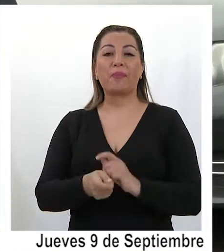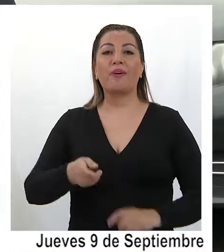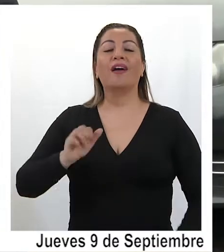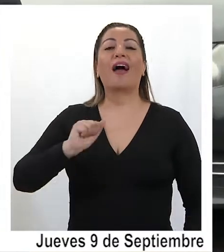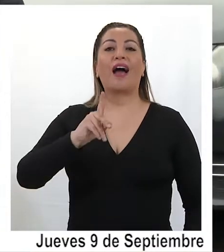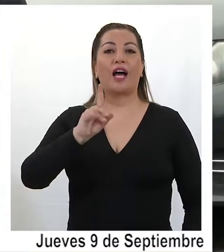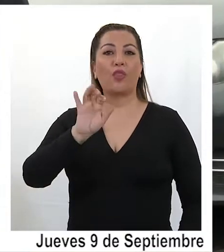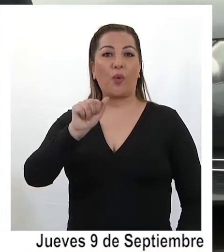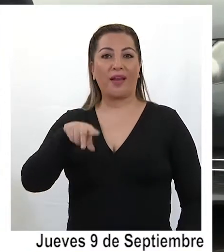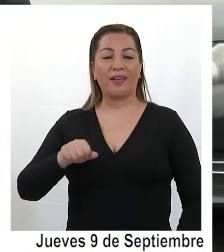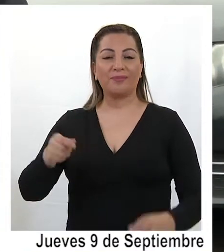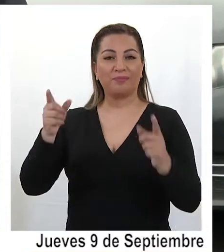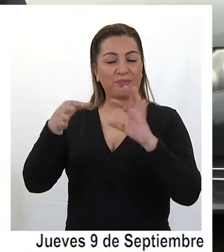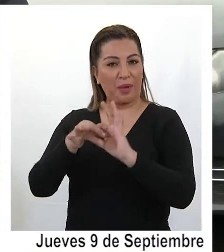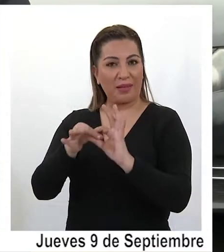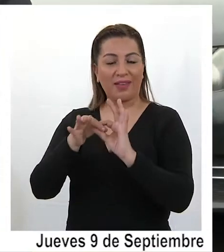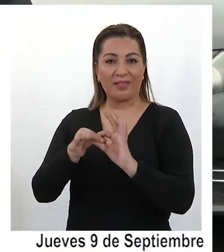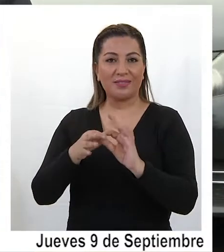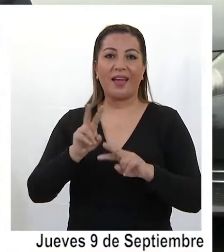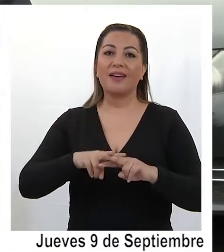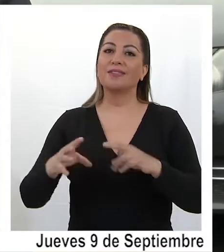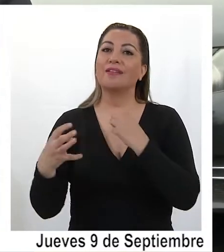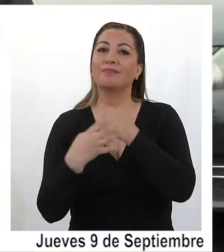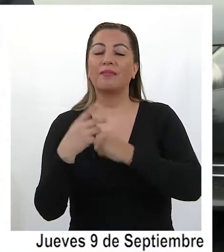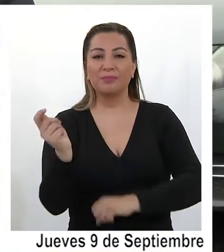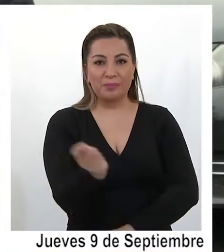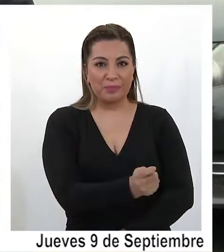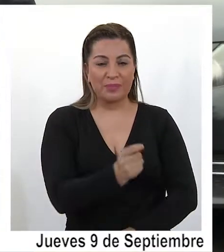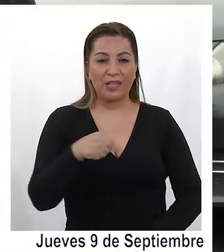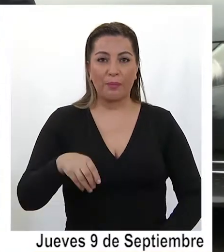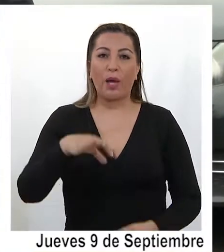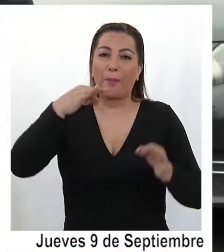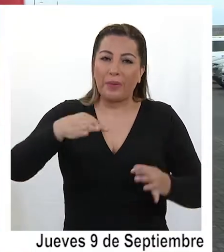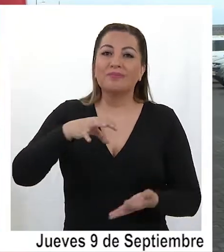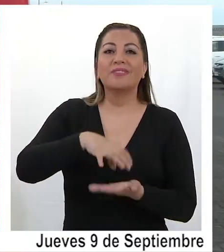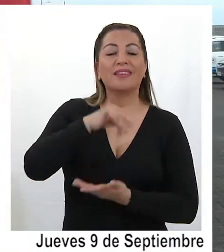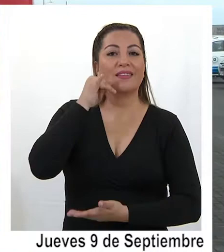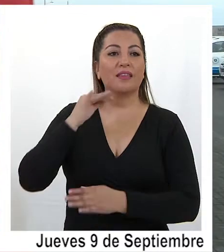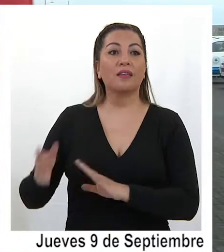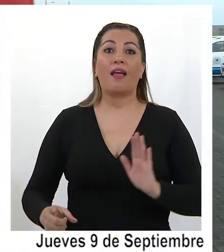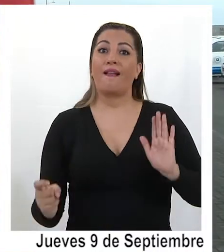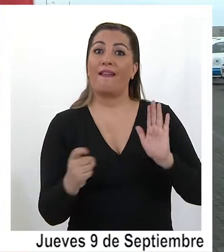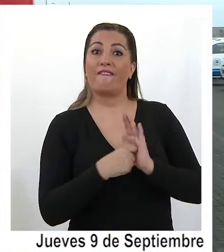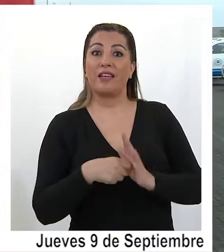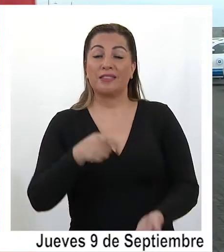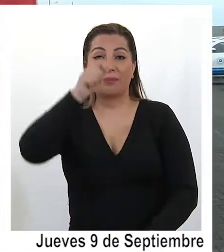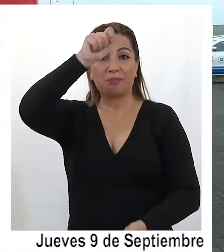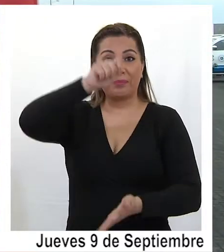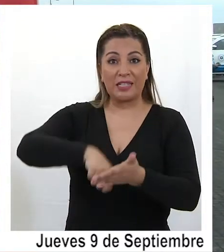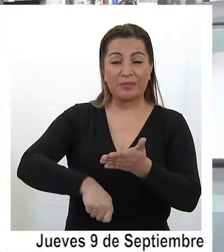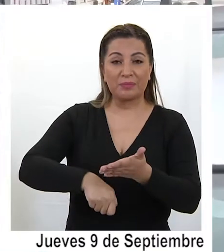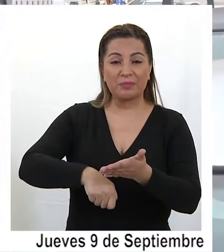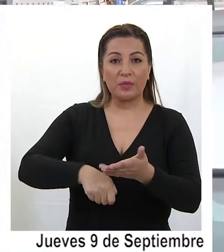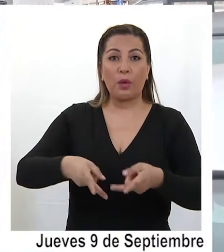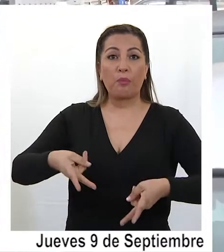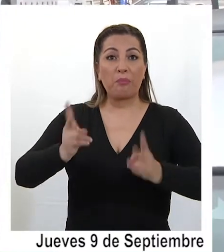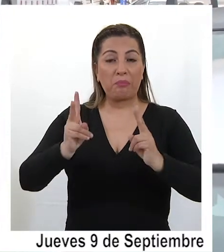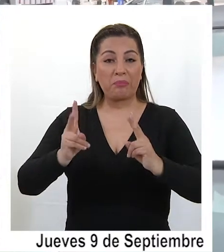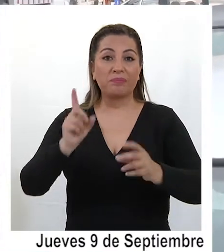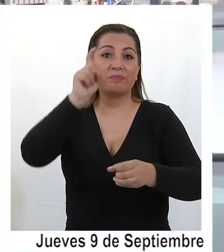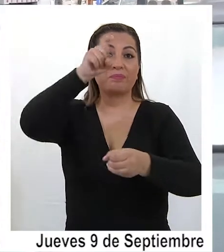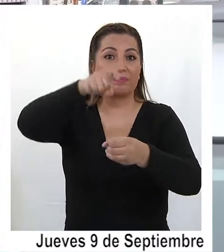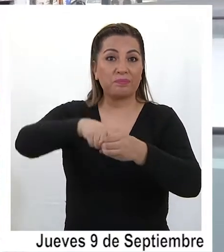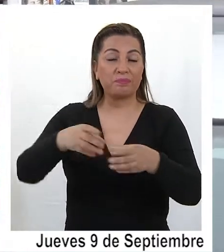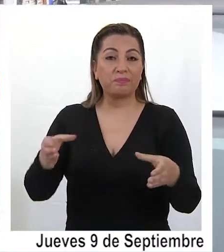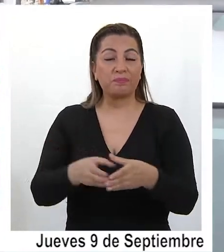agradecerle también a la aduana por hacerlo en la región de Tarapacá, en Iquique. El plazo para la inscripción que le permitirá ser